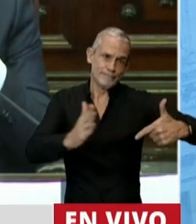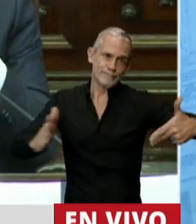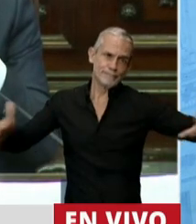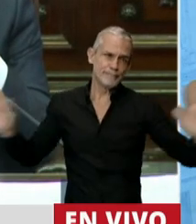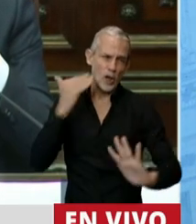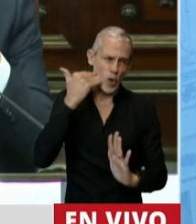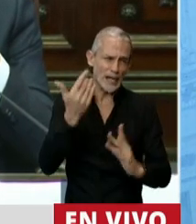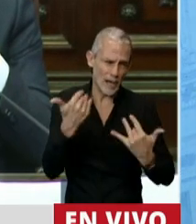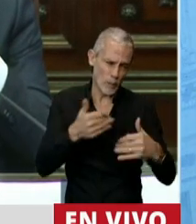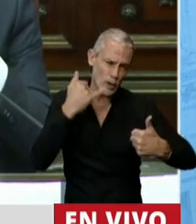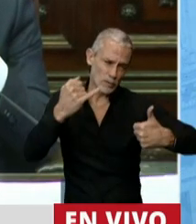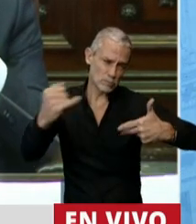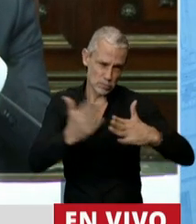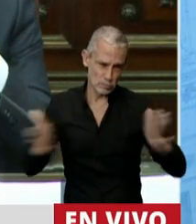hacer.